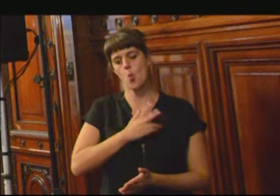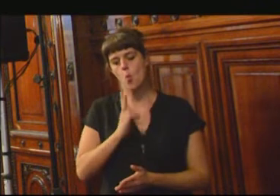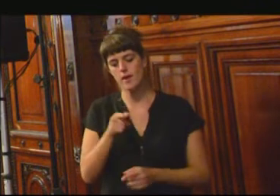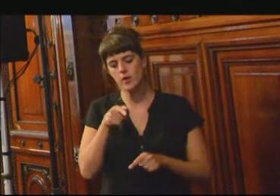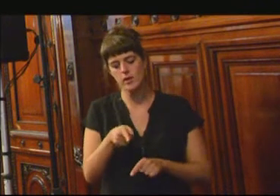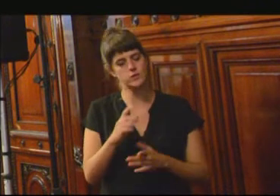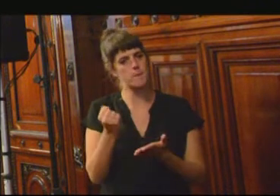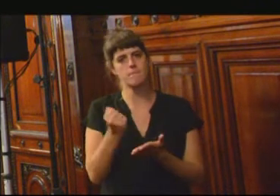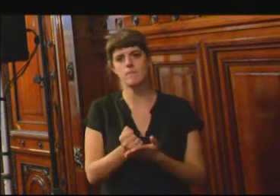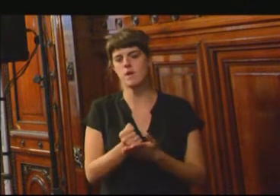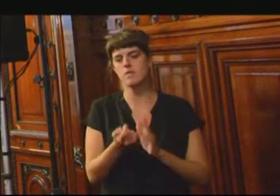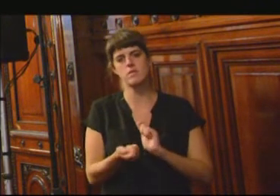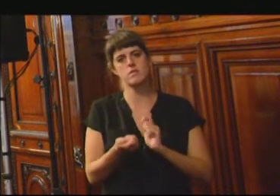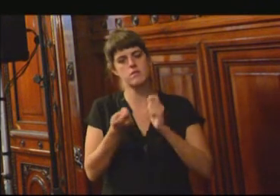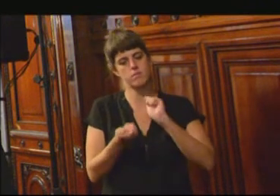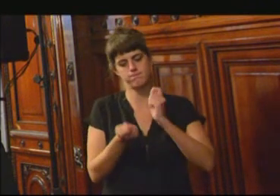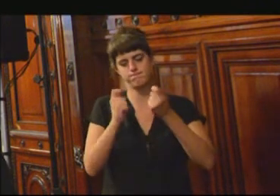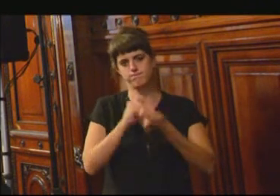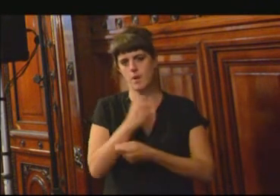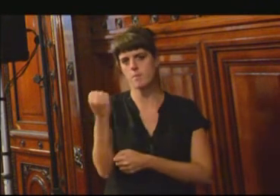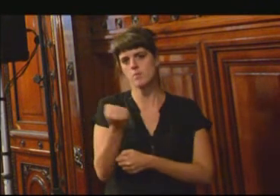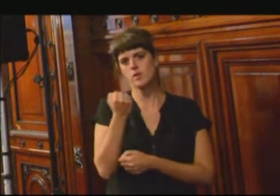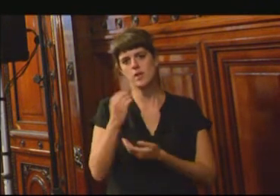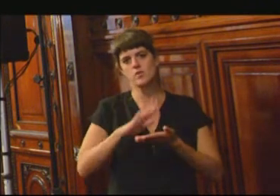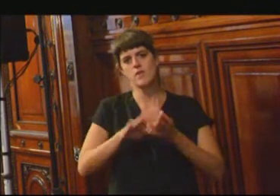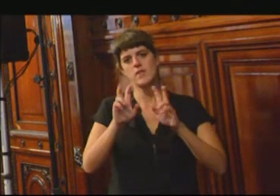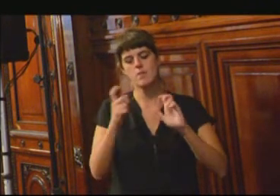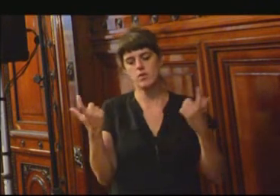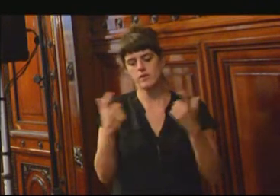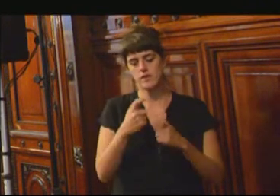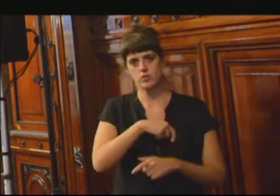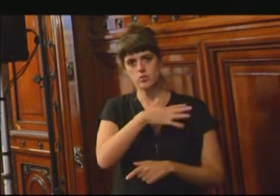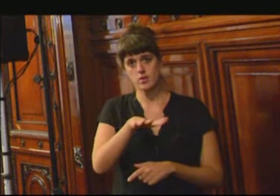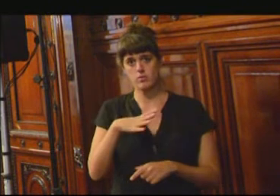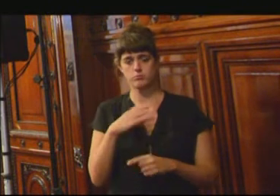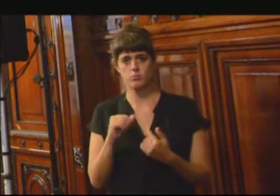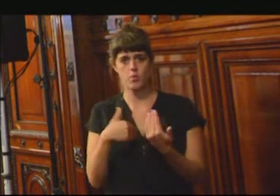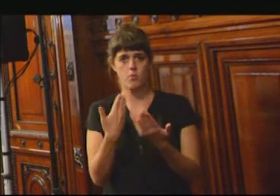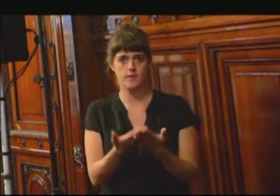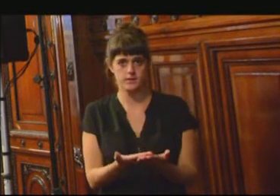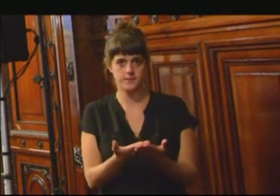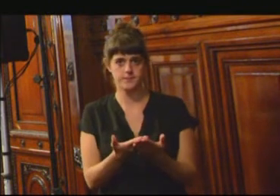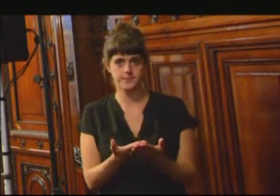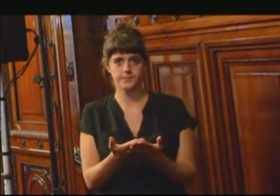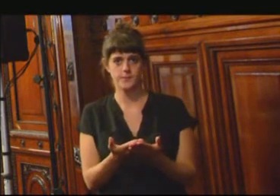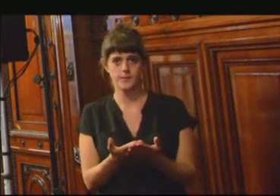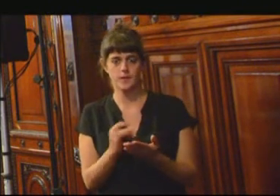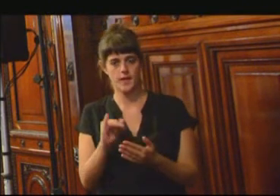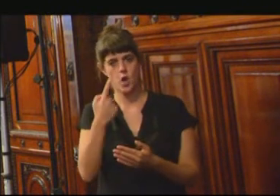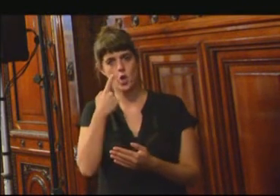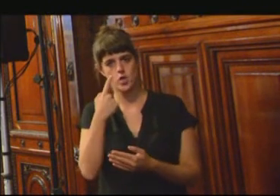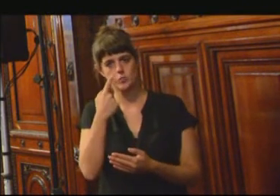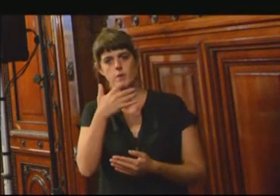en lo vinculado a la reducción de la conflictividad social. Con propuestas que conocemos como manodura, tolerancia